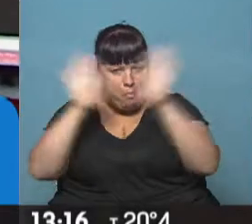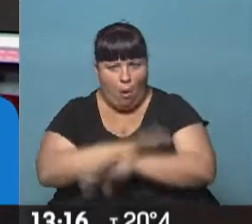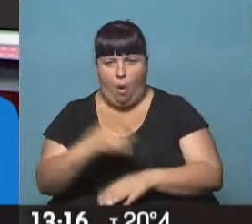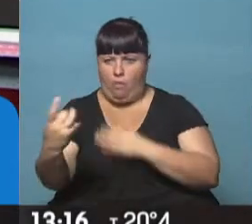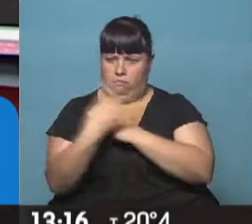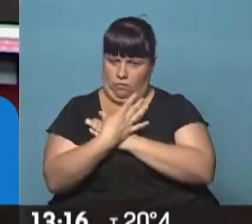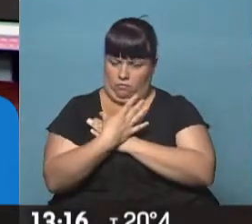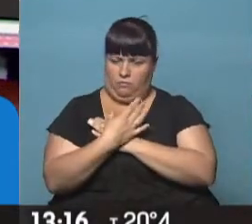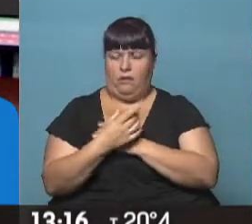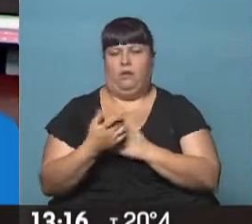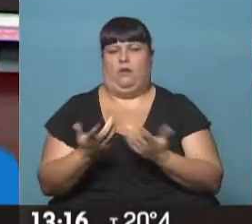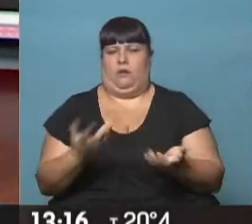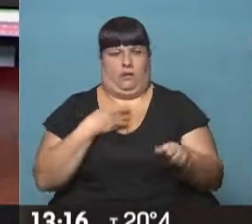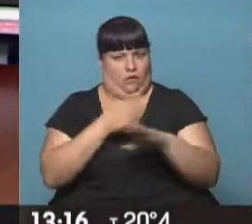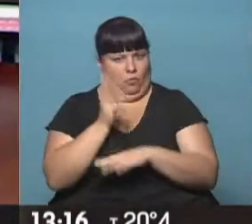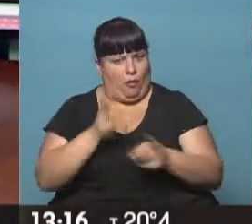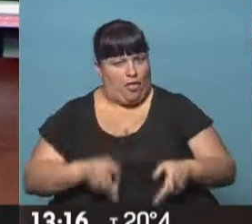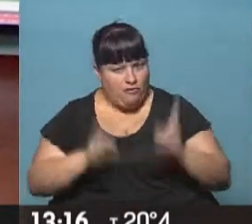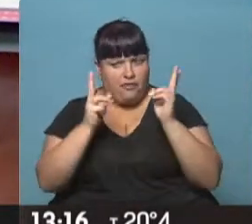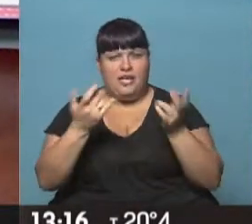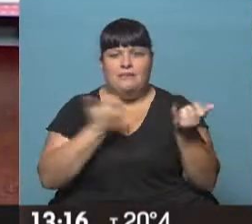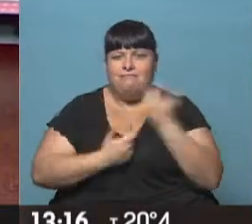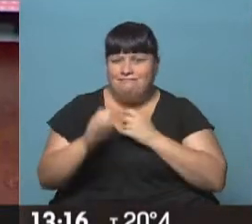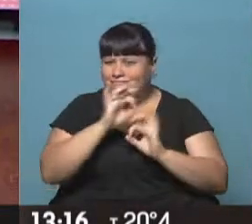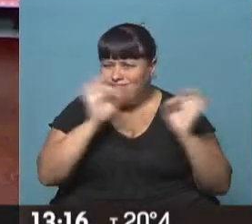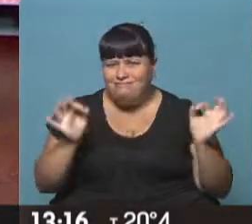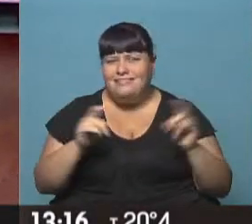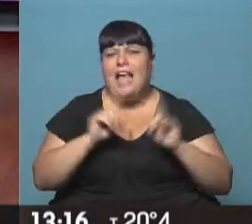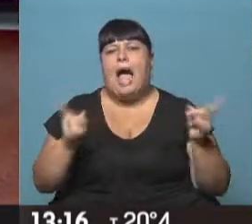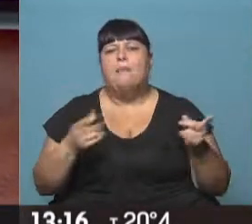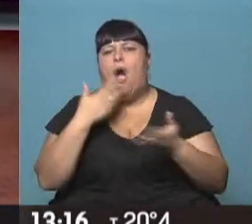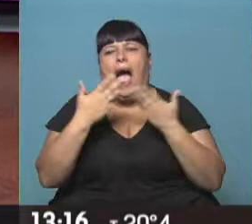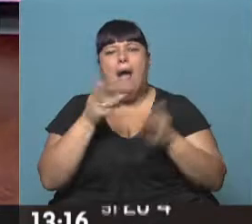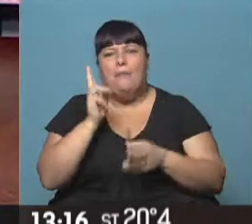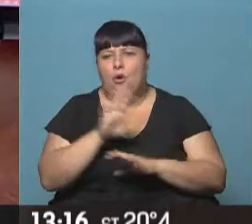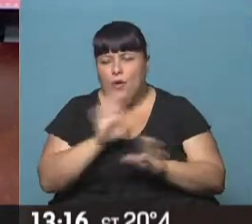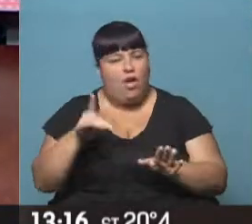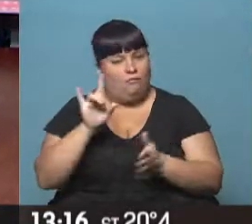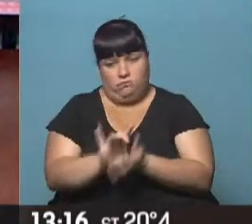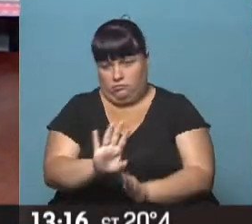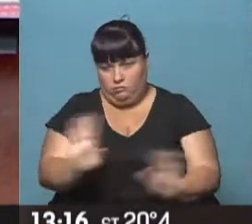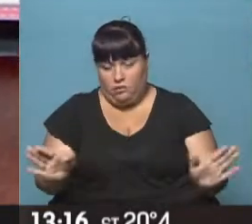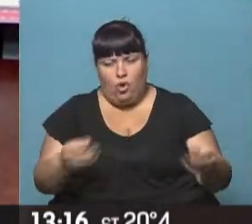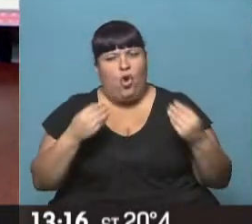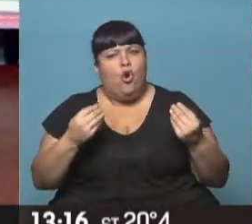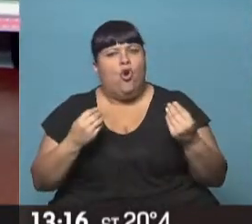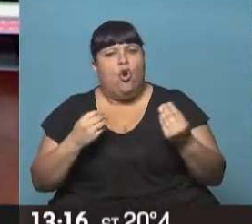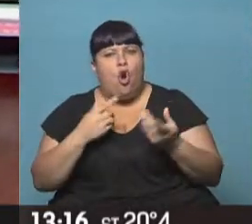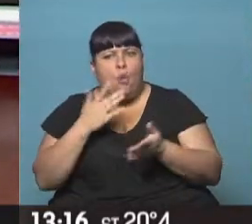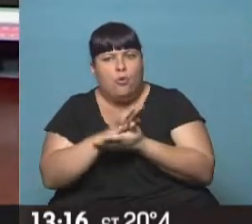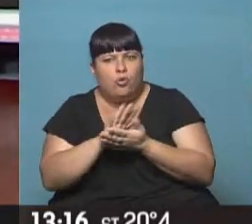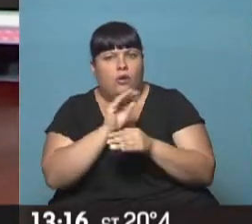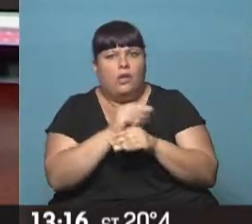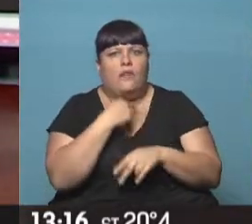que fue despedido. No puede entrar al edificio, no le dan ninguna explicación, ni siquiera puede hablar con nadie, es así, te quedaste afuera. ¿Cómo poder sostener y